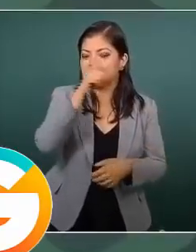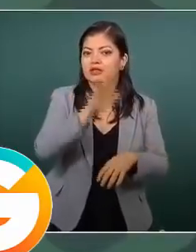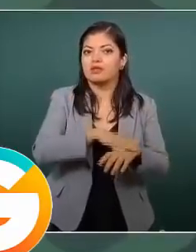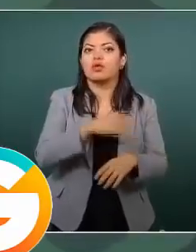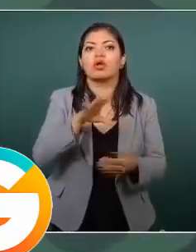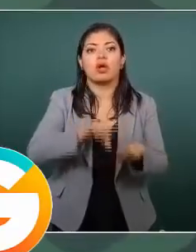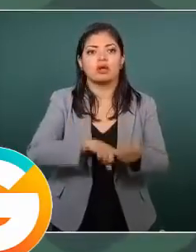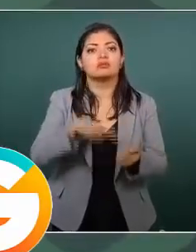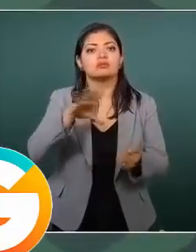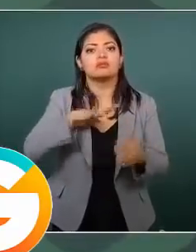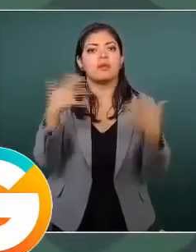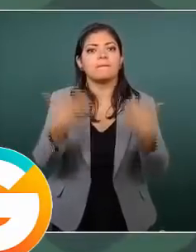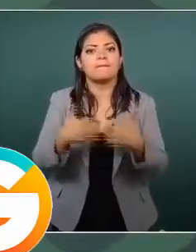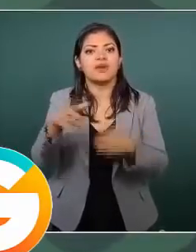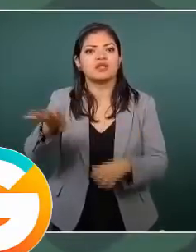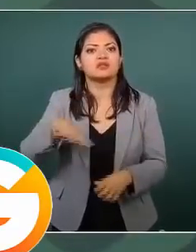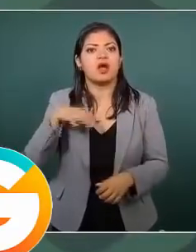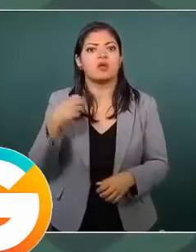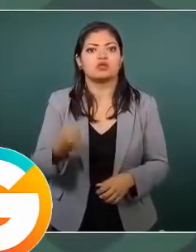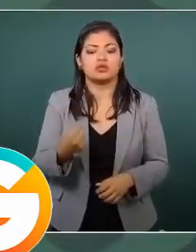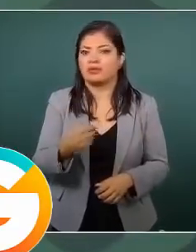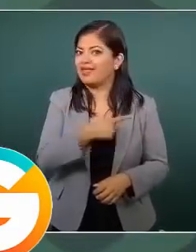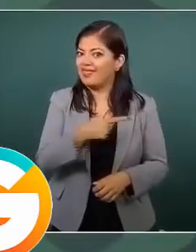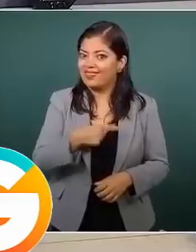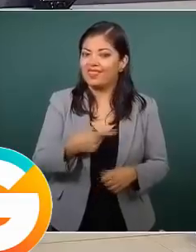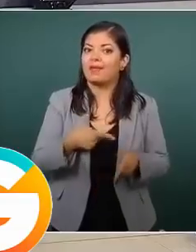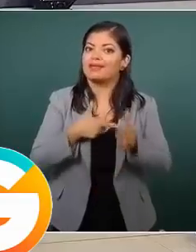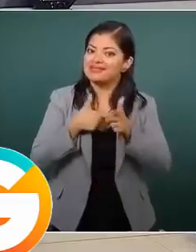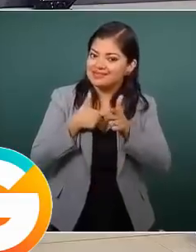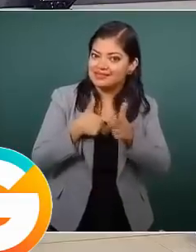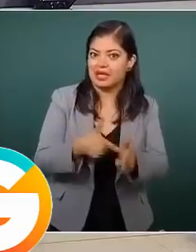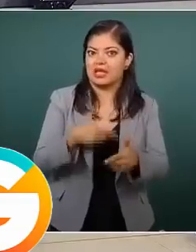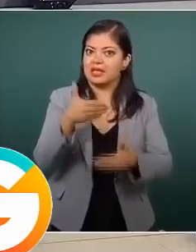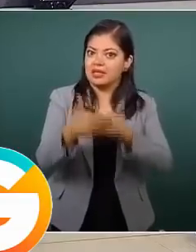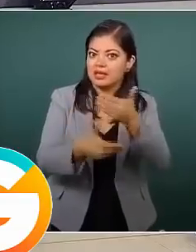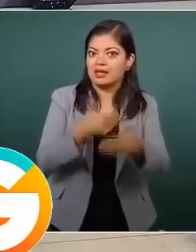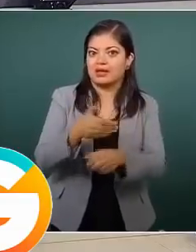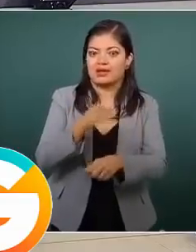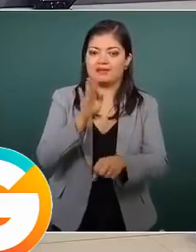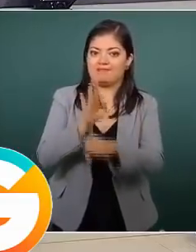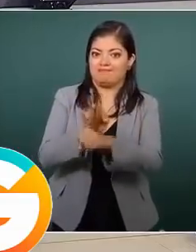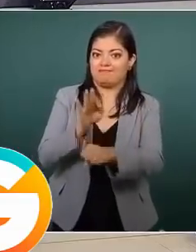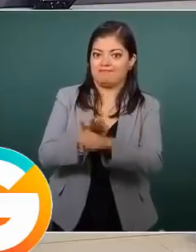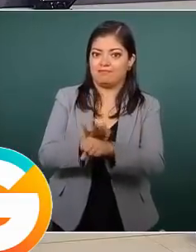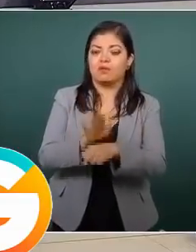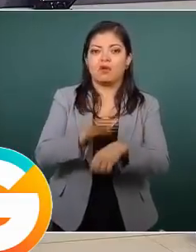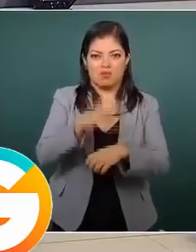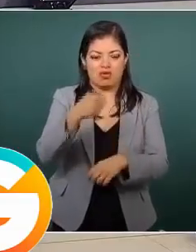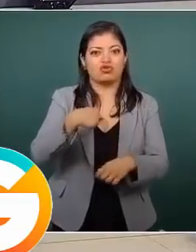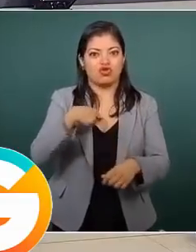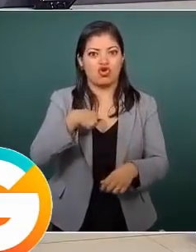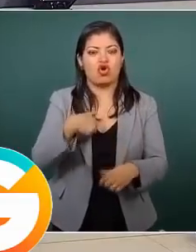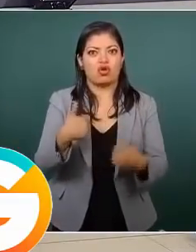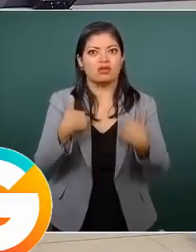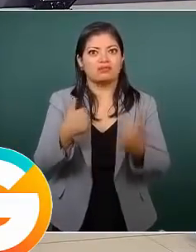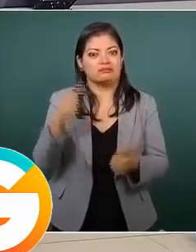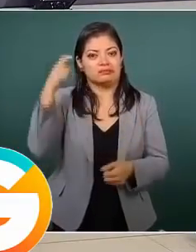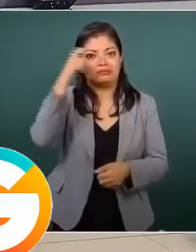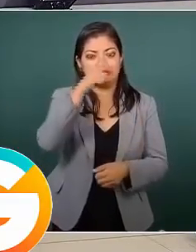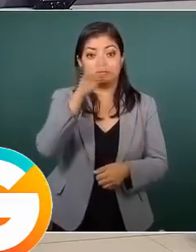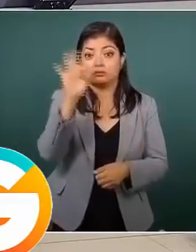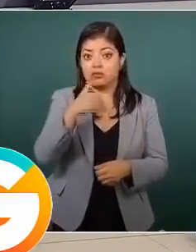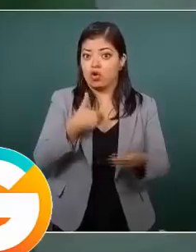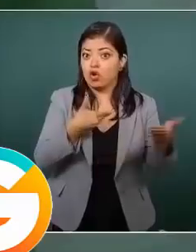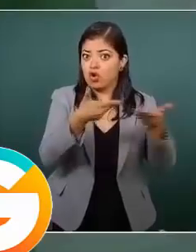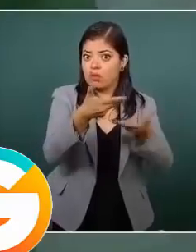abusivas. Esa lucha tiene que mantenerse. Por eso hoy me parece difícil de entender el que si compartimos con